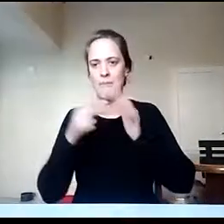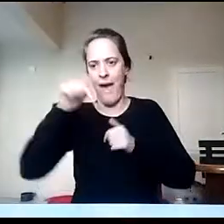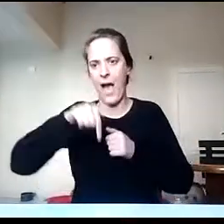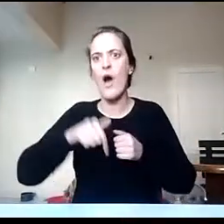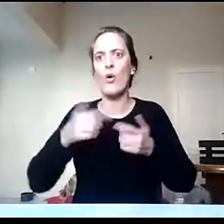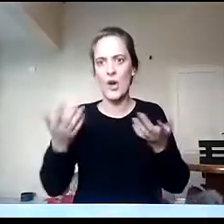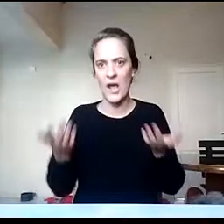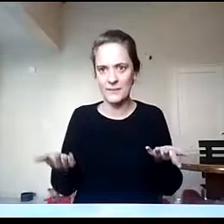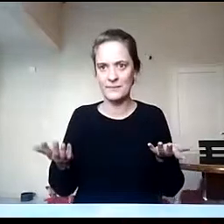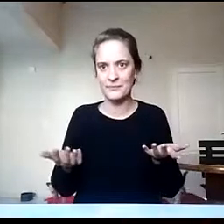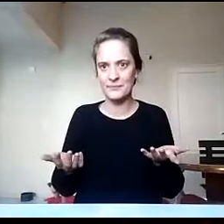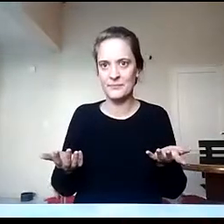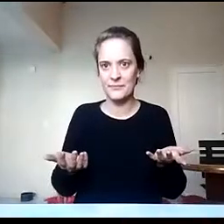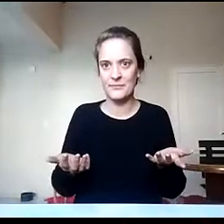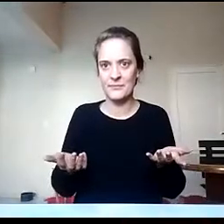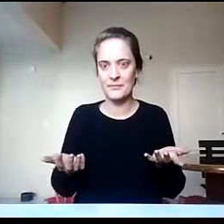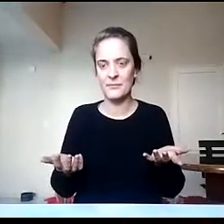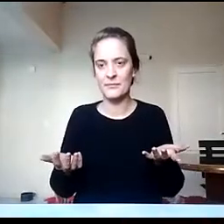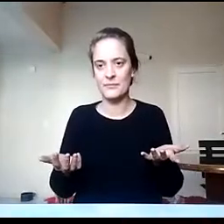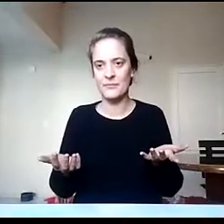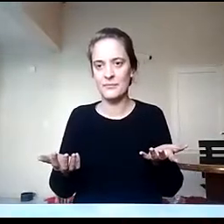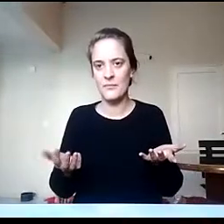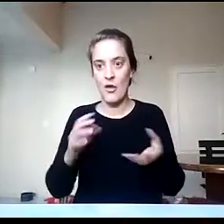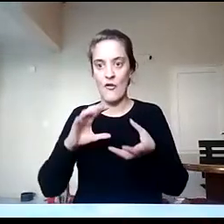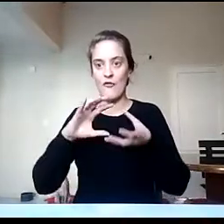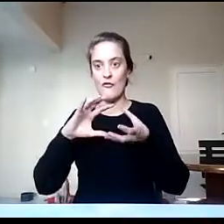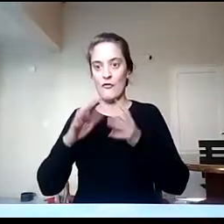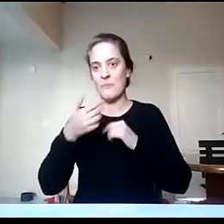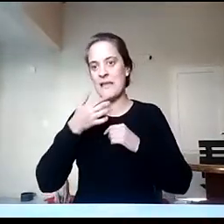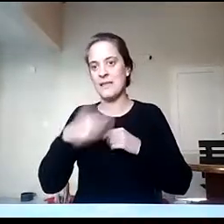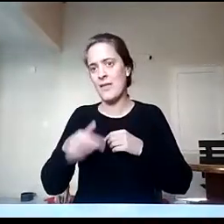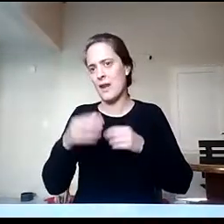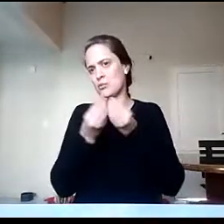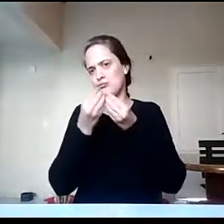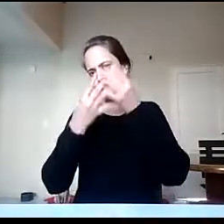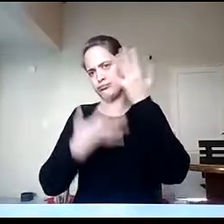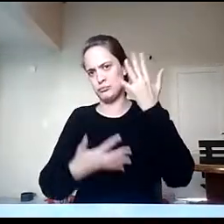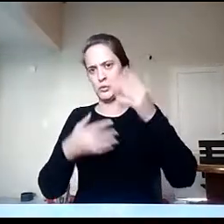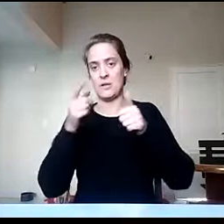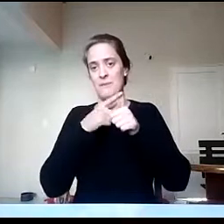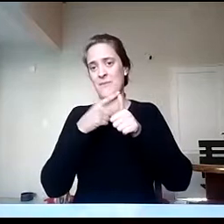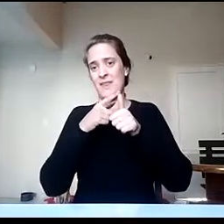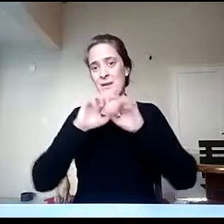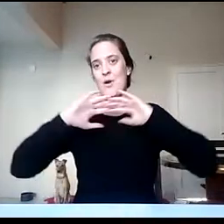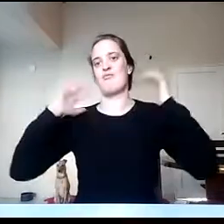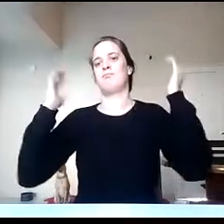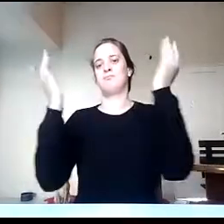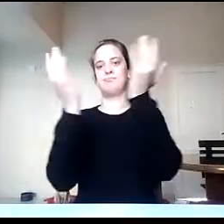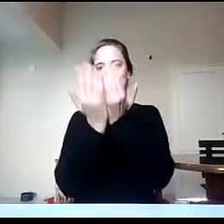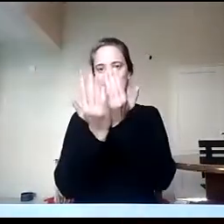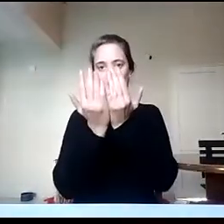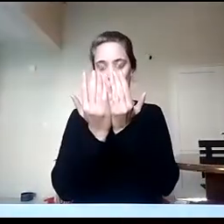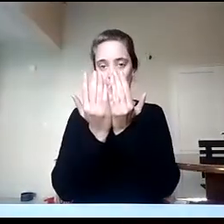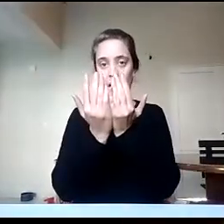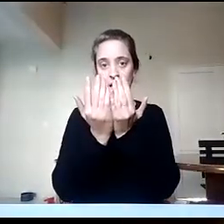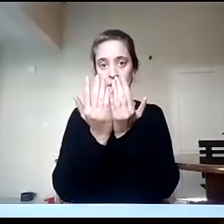crisis climática desde la escala global, que es la que habitualmente trabajan en el